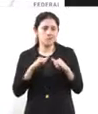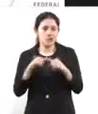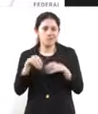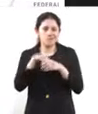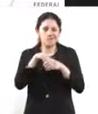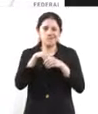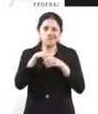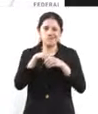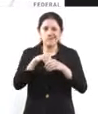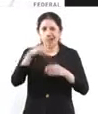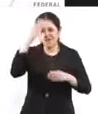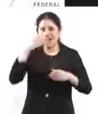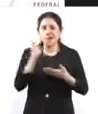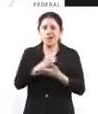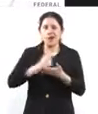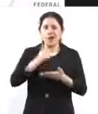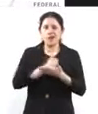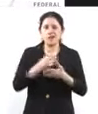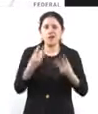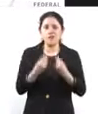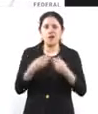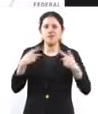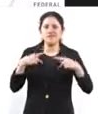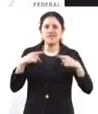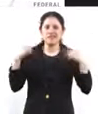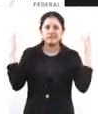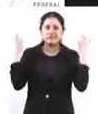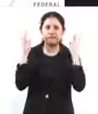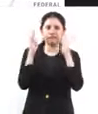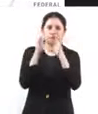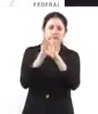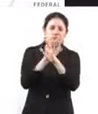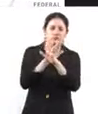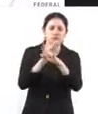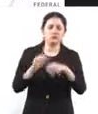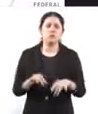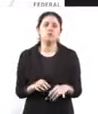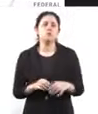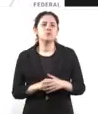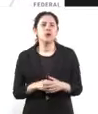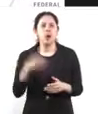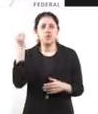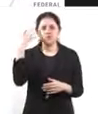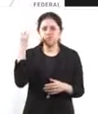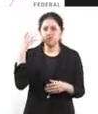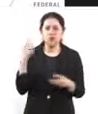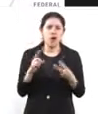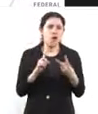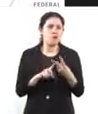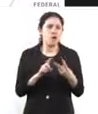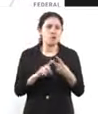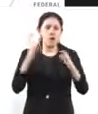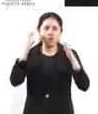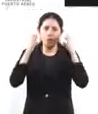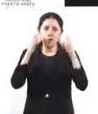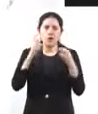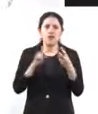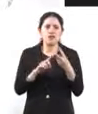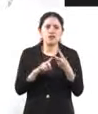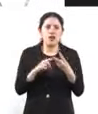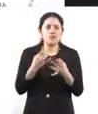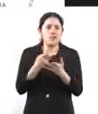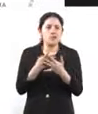centro de la ciudad concentra mucho de la oferta cultural y de espectáculos y de galerías y de teatro se está cargando, no se asusten.